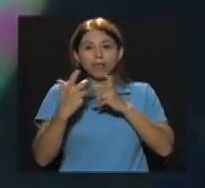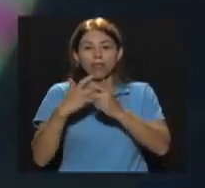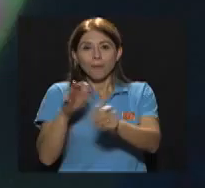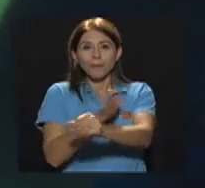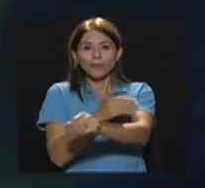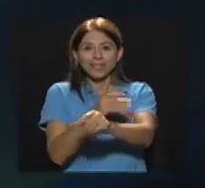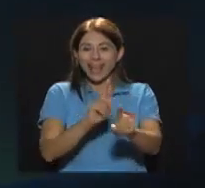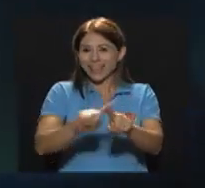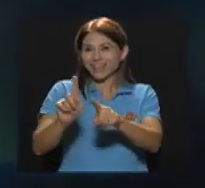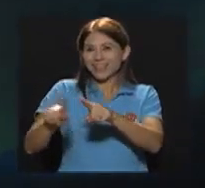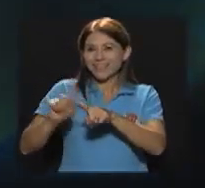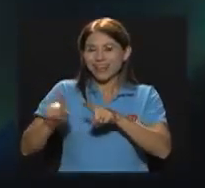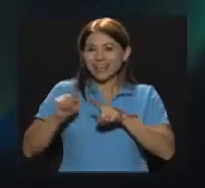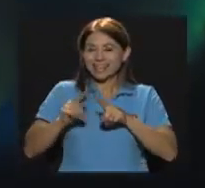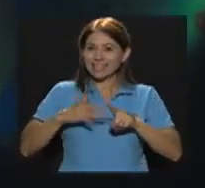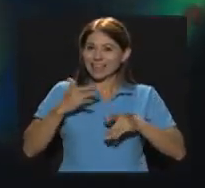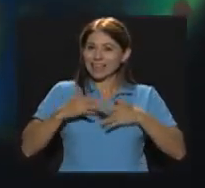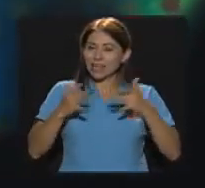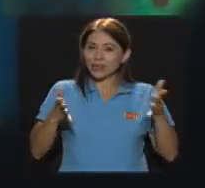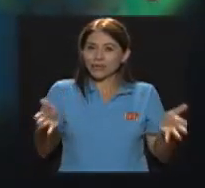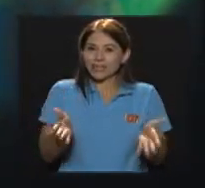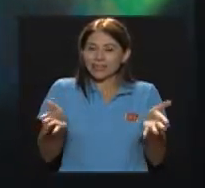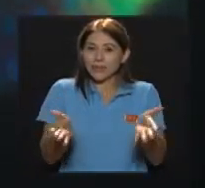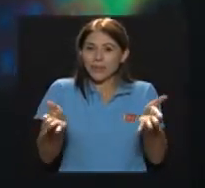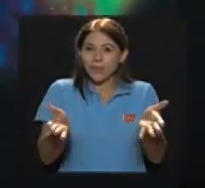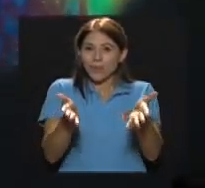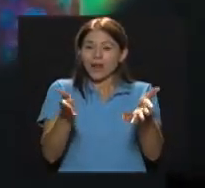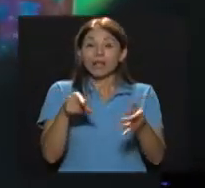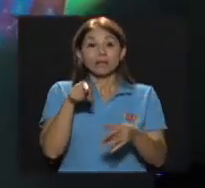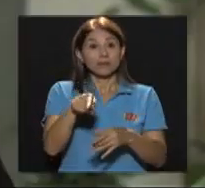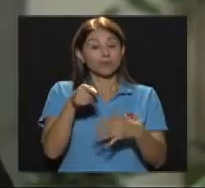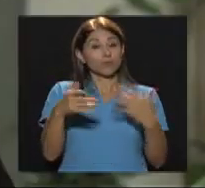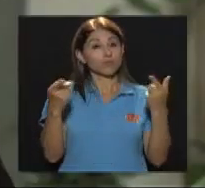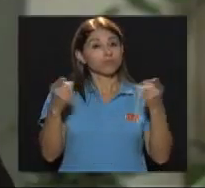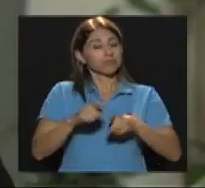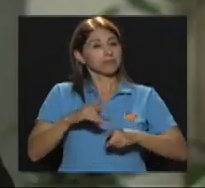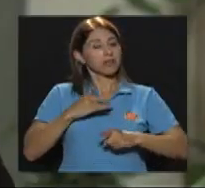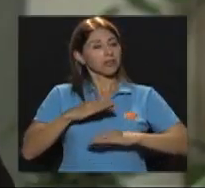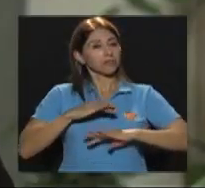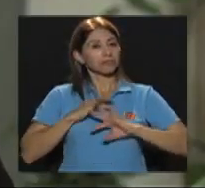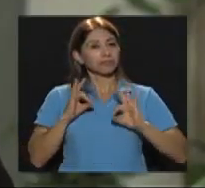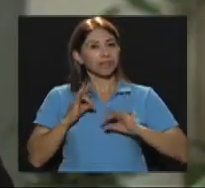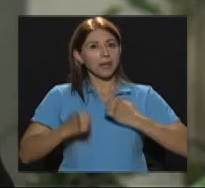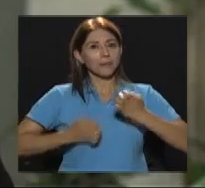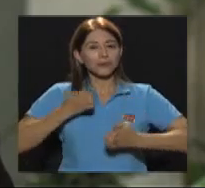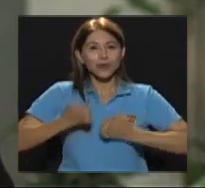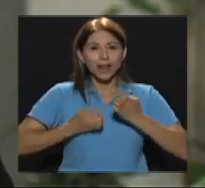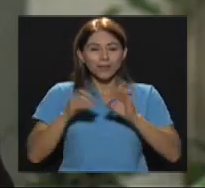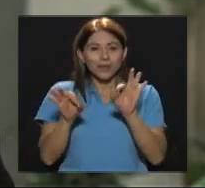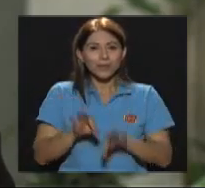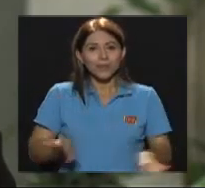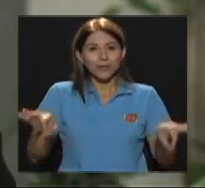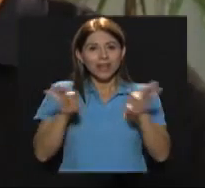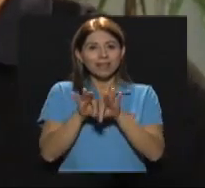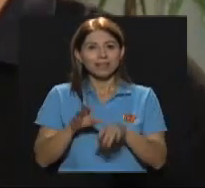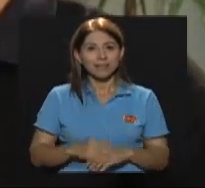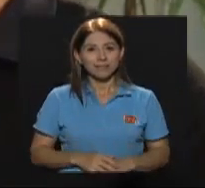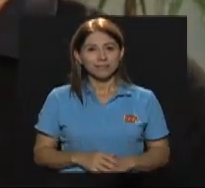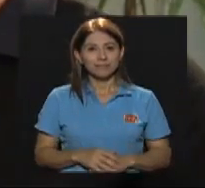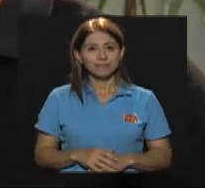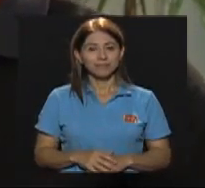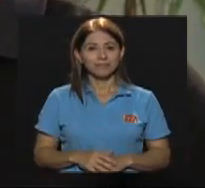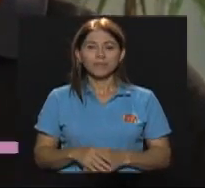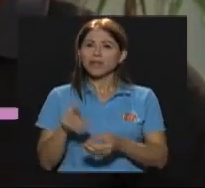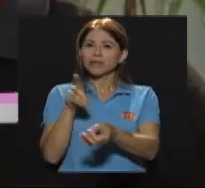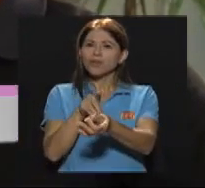varios sentidos A la vez Y hace que tenga Un efecto De bienestar emocional Muy importante Doctor ¿Y para quién